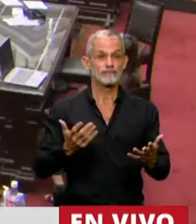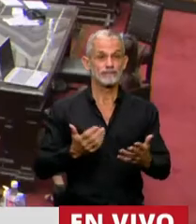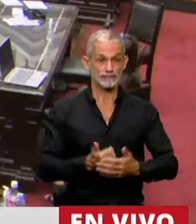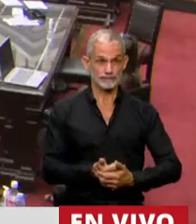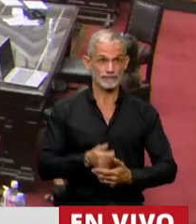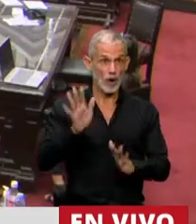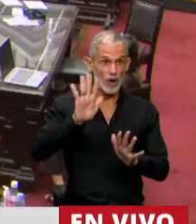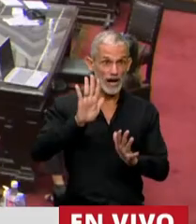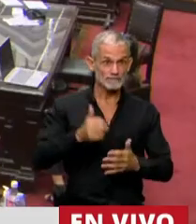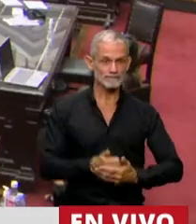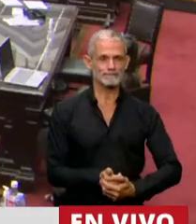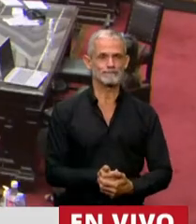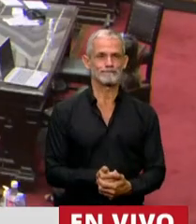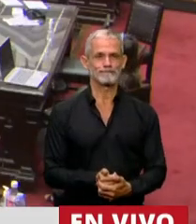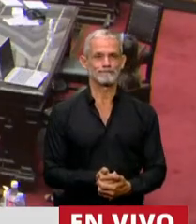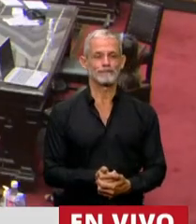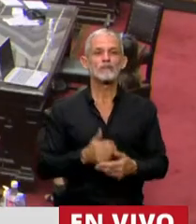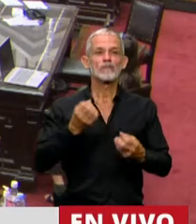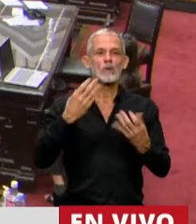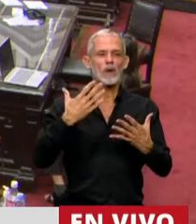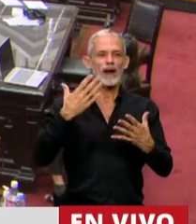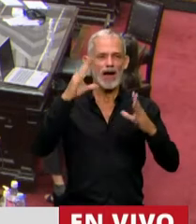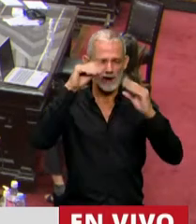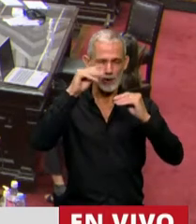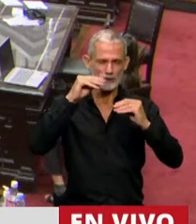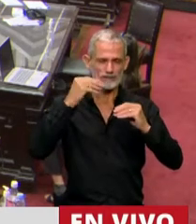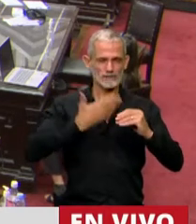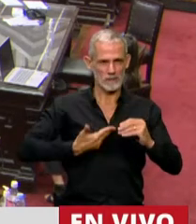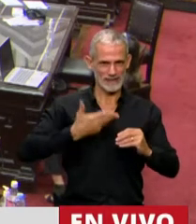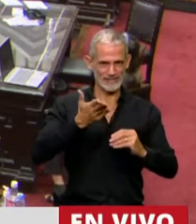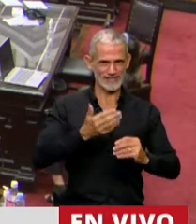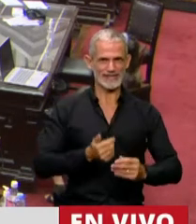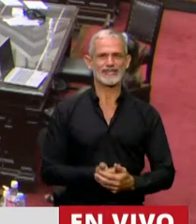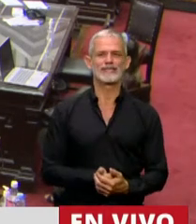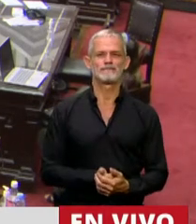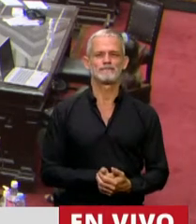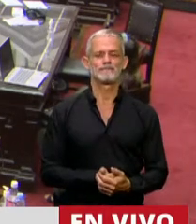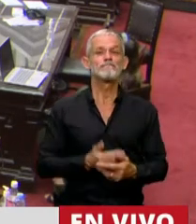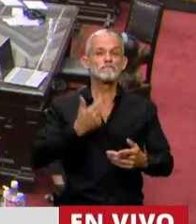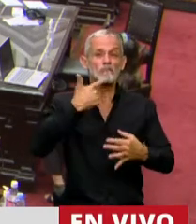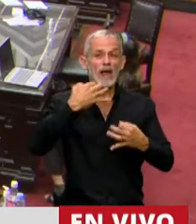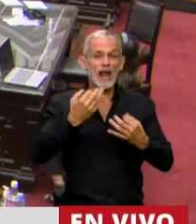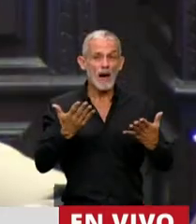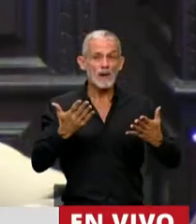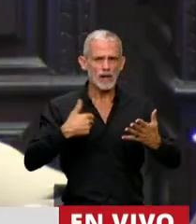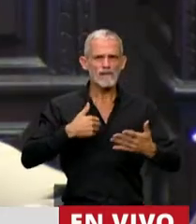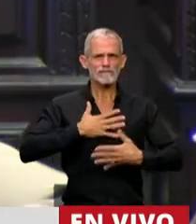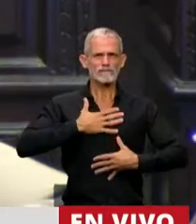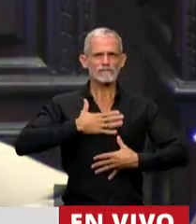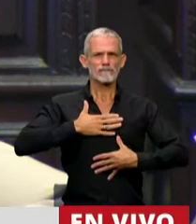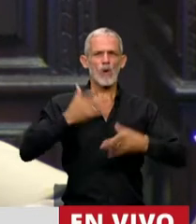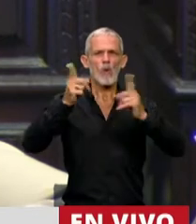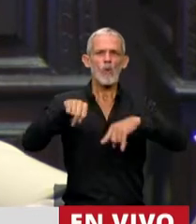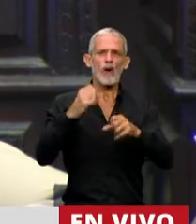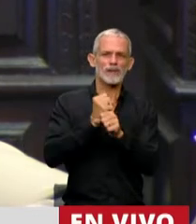Hola. Buenas noches, señor Presidente. La verdad que celebro el retorno de la